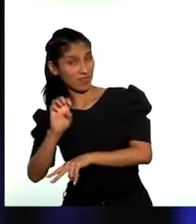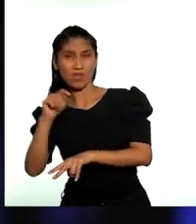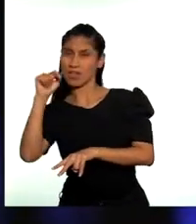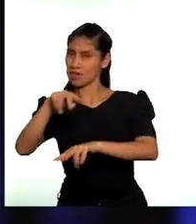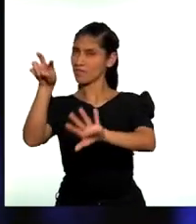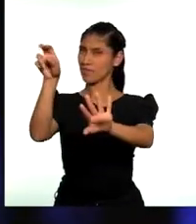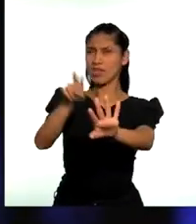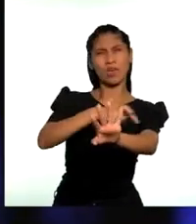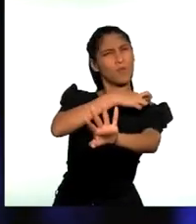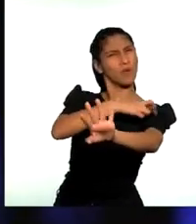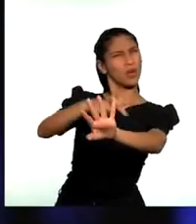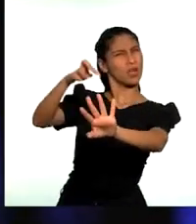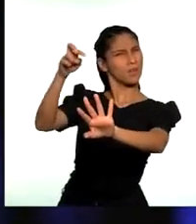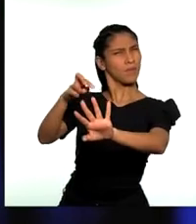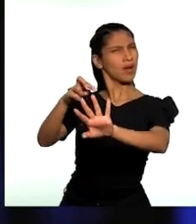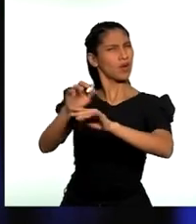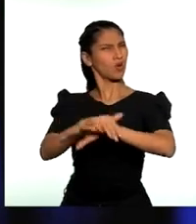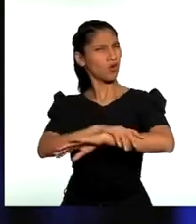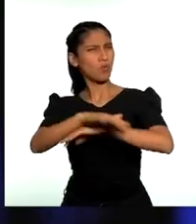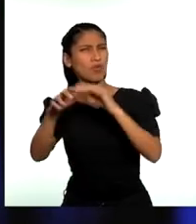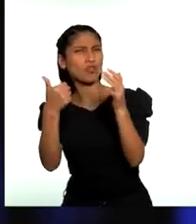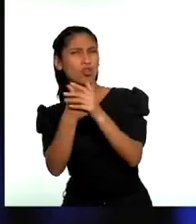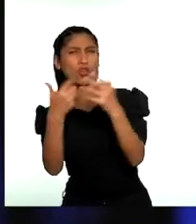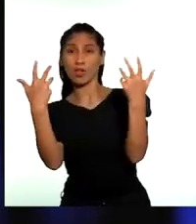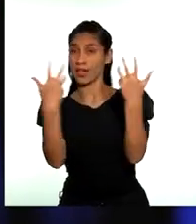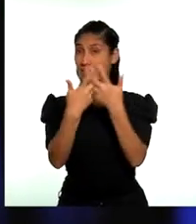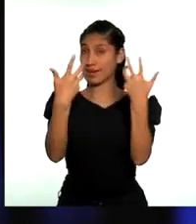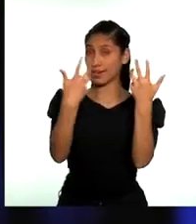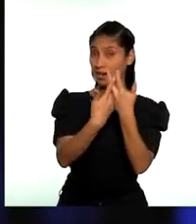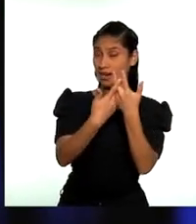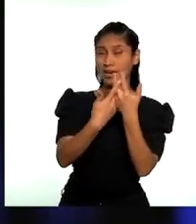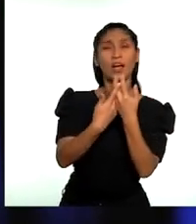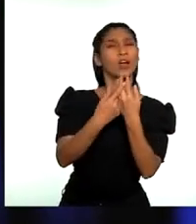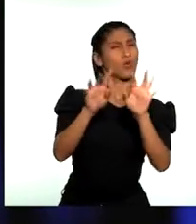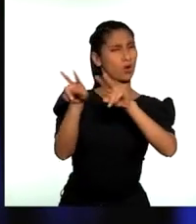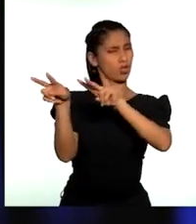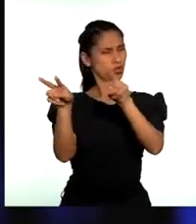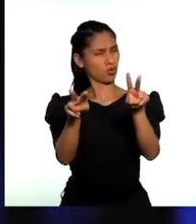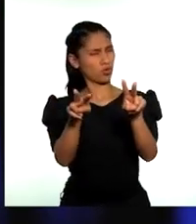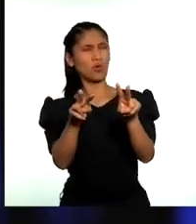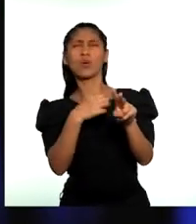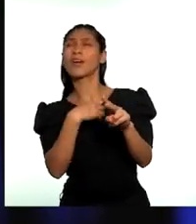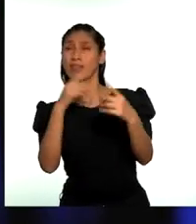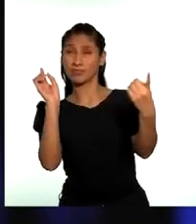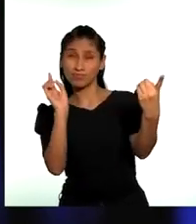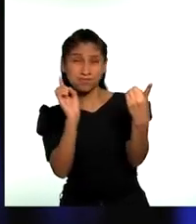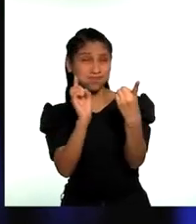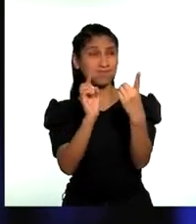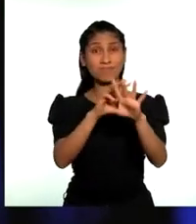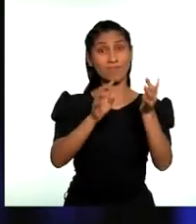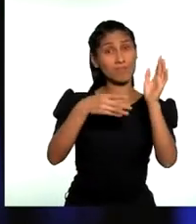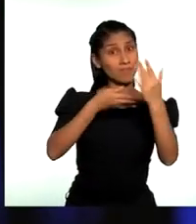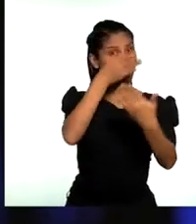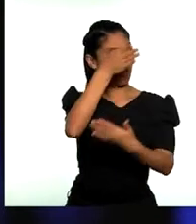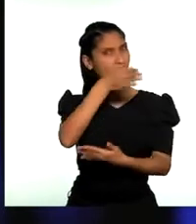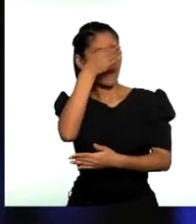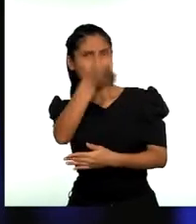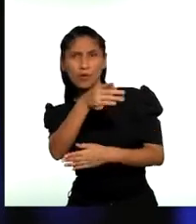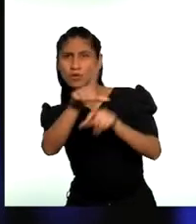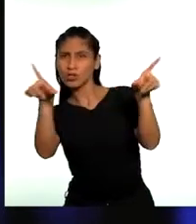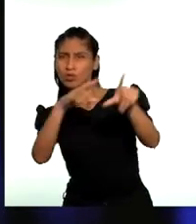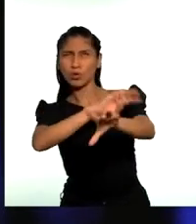voz poética enaltece la naturaleza y todas las sensaciones que se producen cuando entramos en contacto con ella. Por eso,